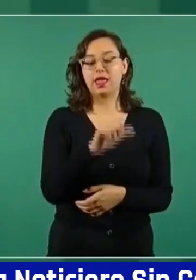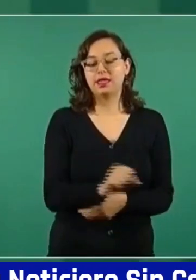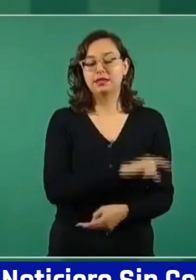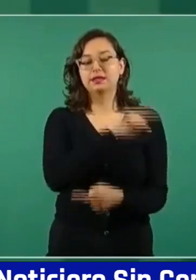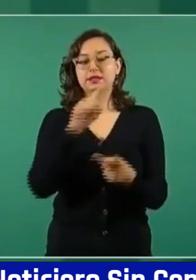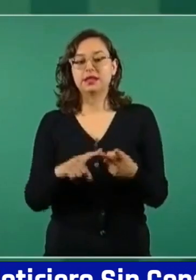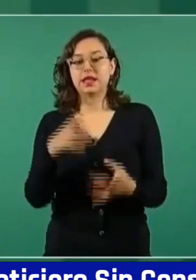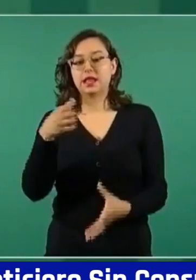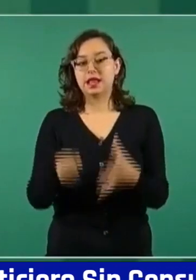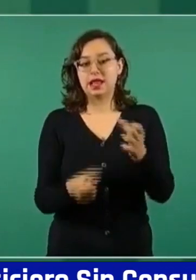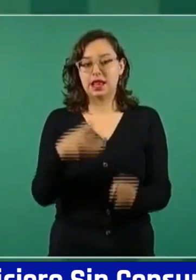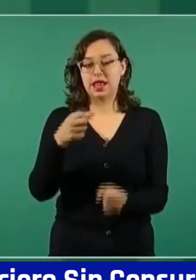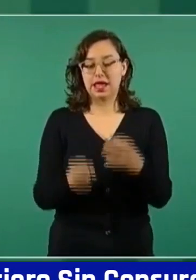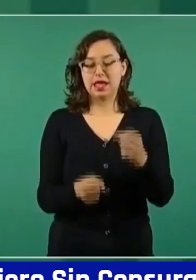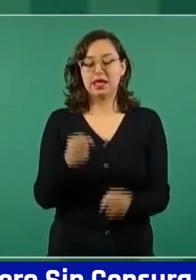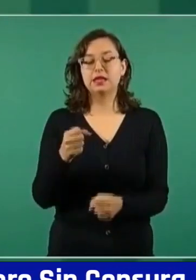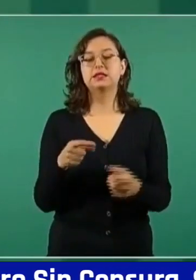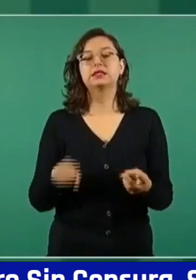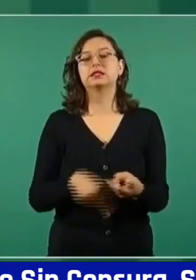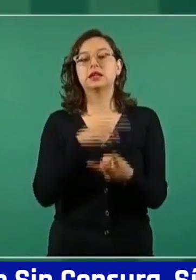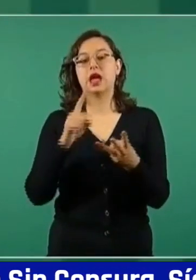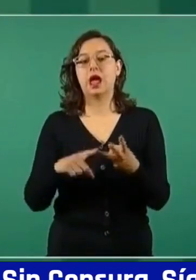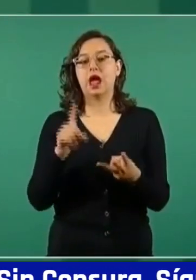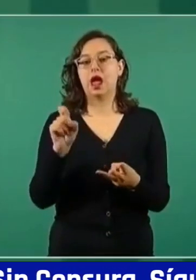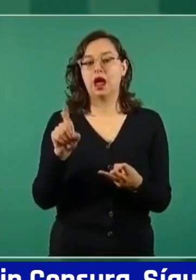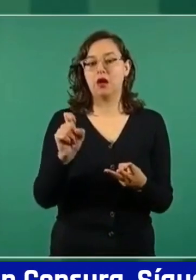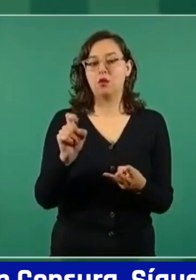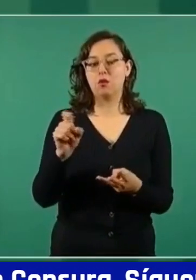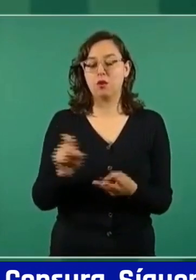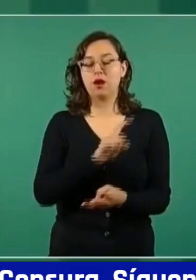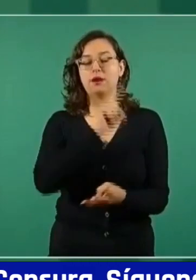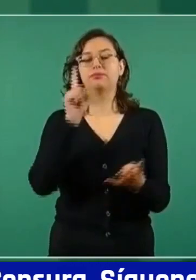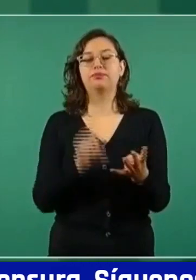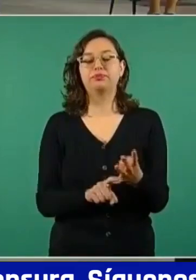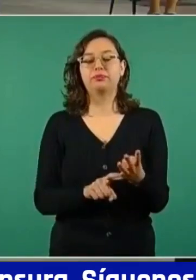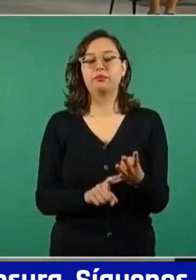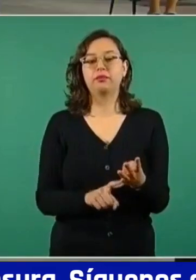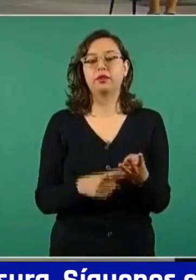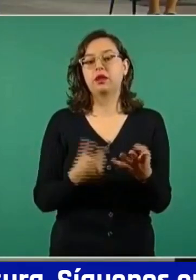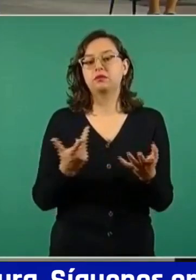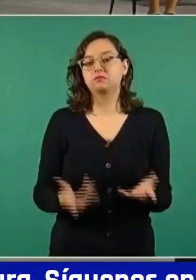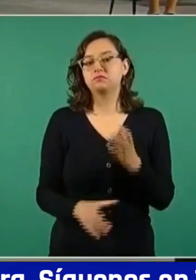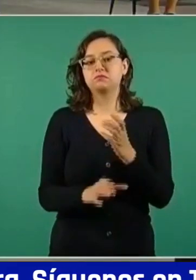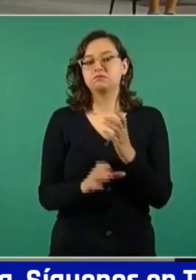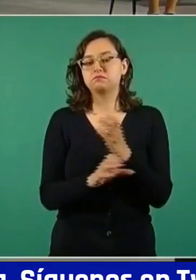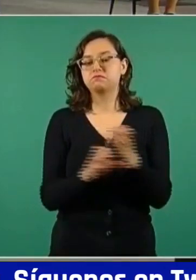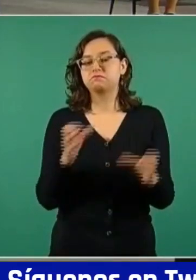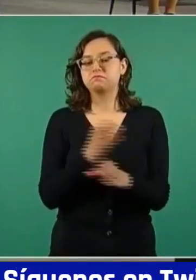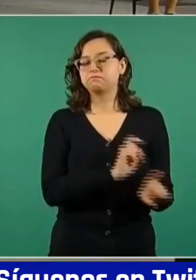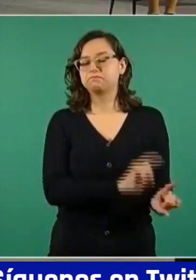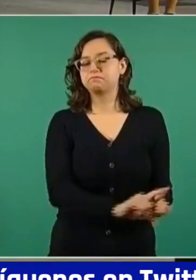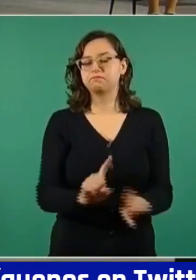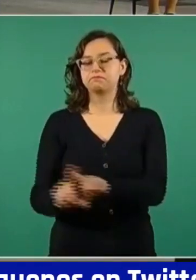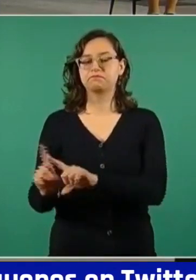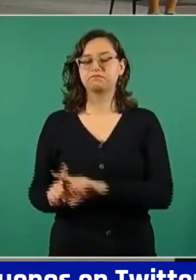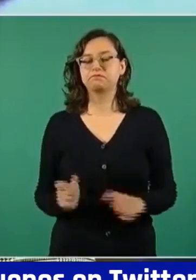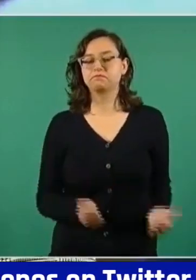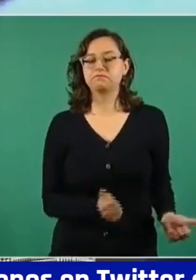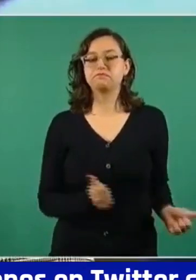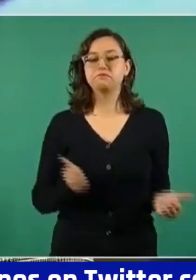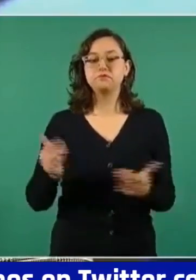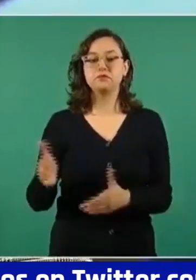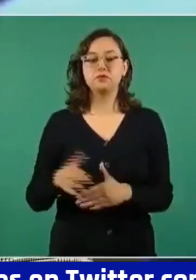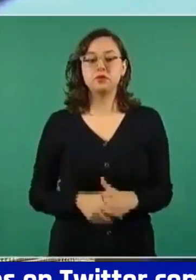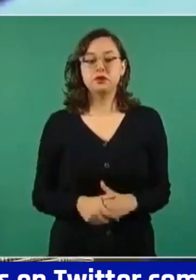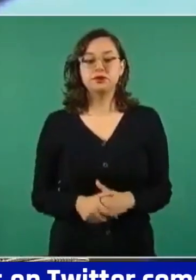leche, una y media toneladas de agua y 4.6 de ayuda humanitaria diversa. Como